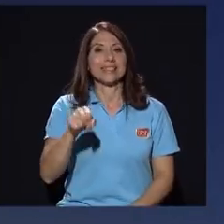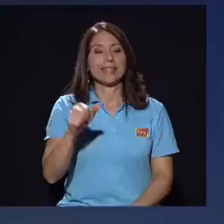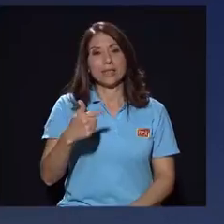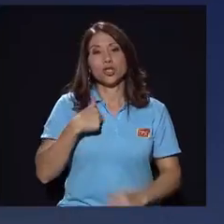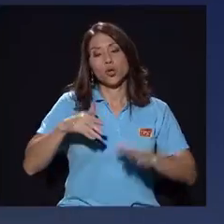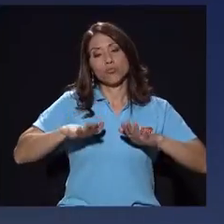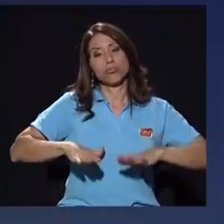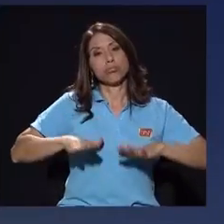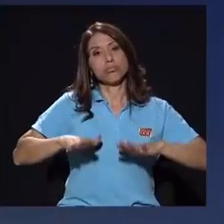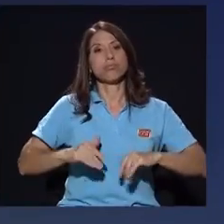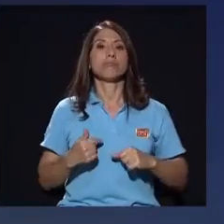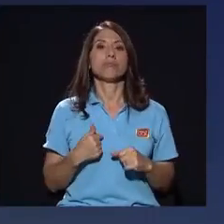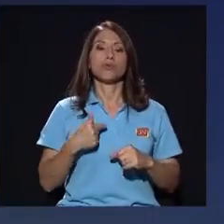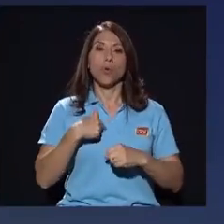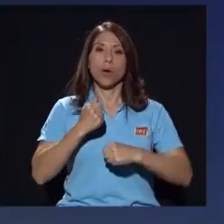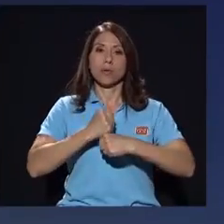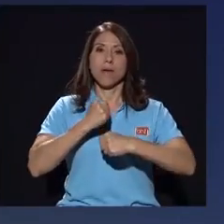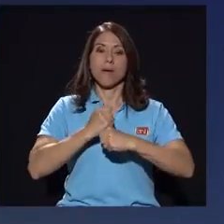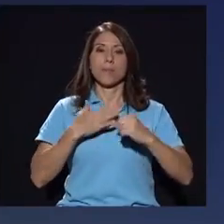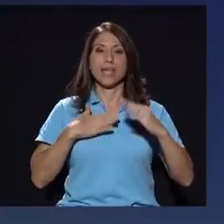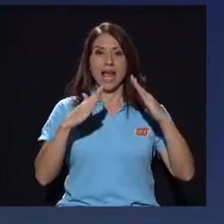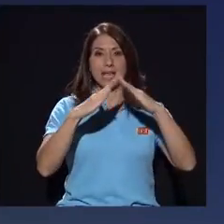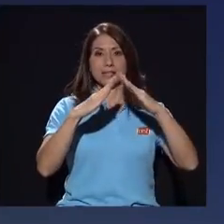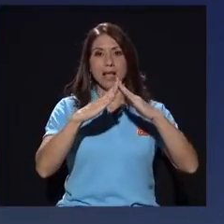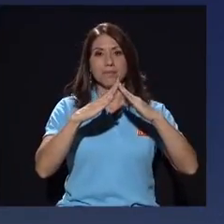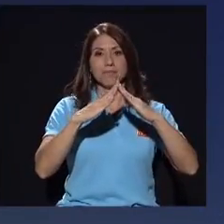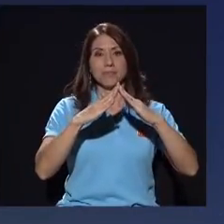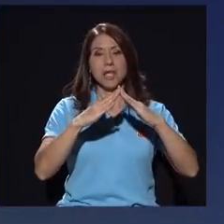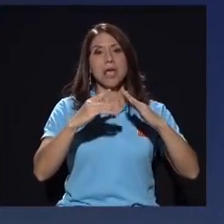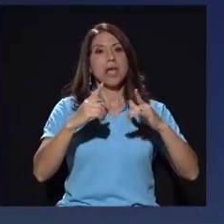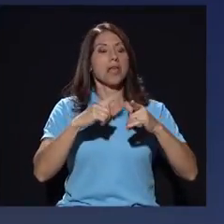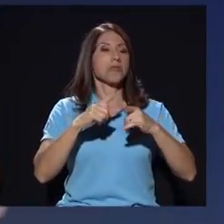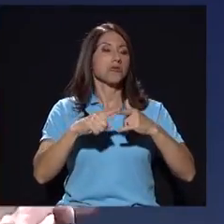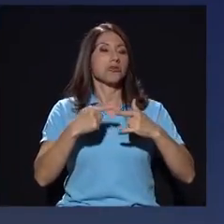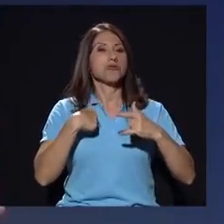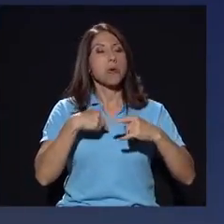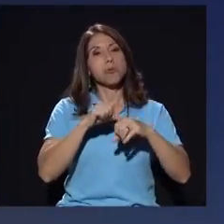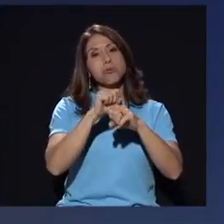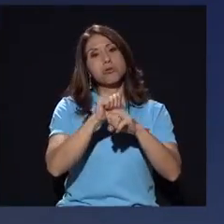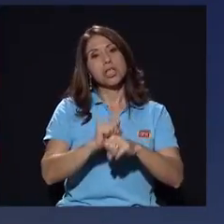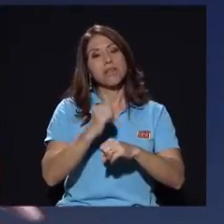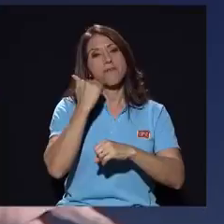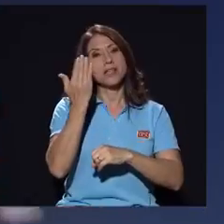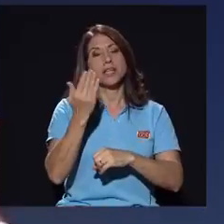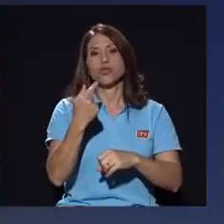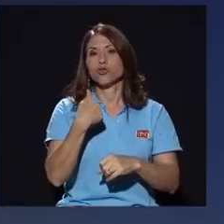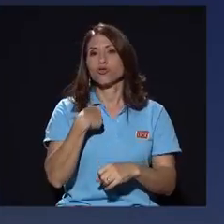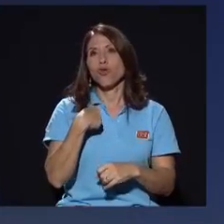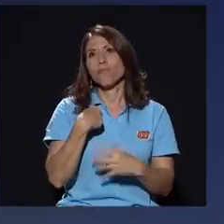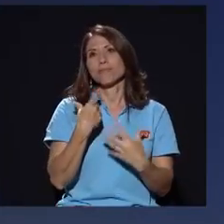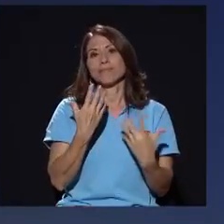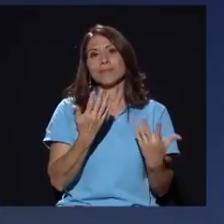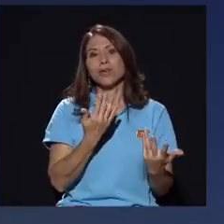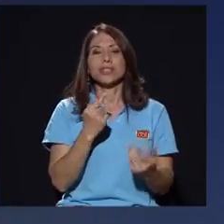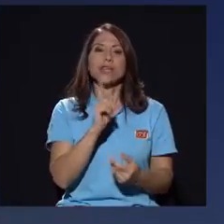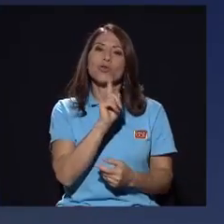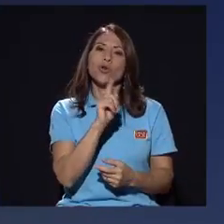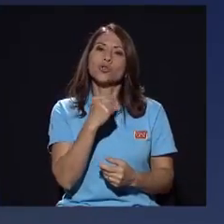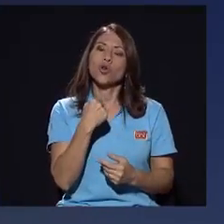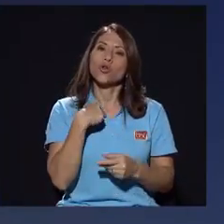tengo la tranquilidad de trabajar en mi casa y no tener rutinas fáciles de terminar, entonces no soy un target sencillo digamos.